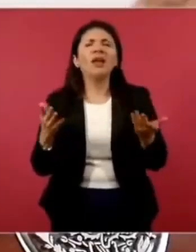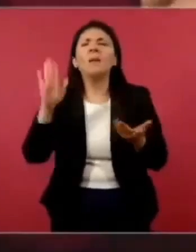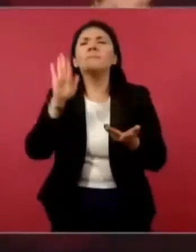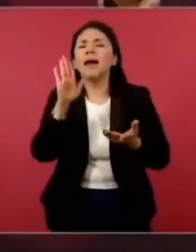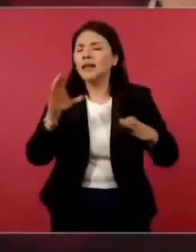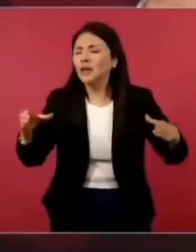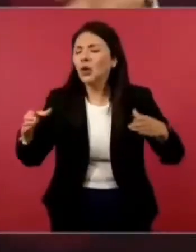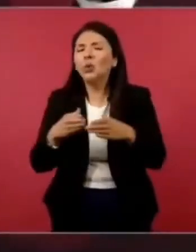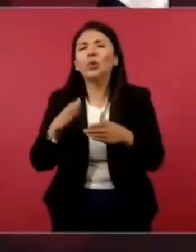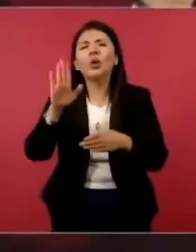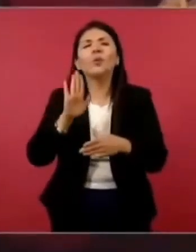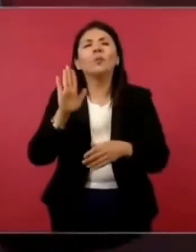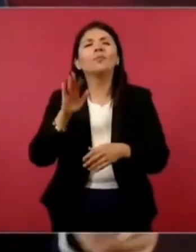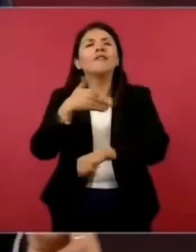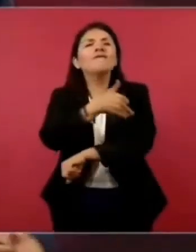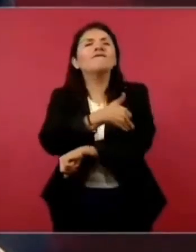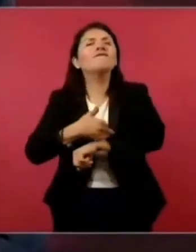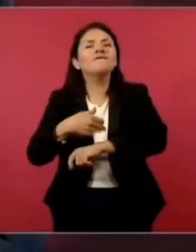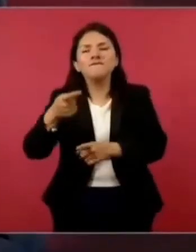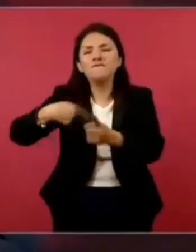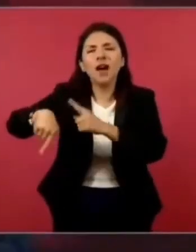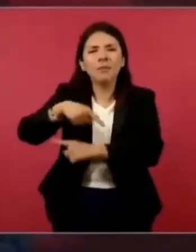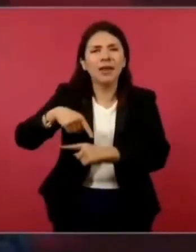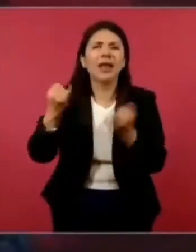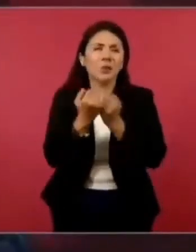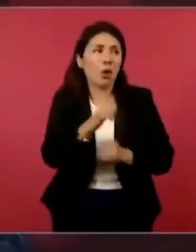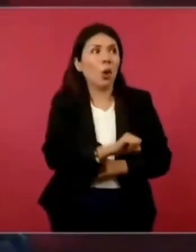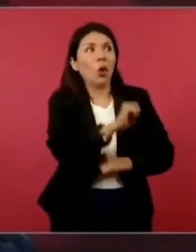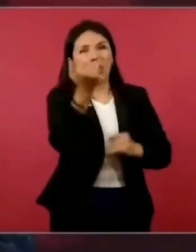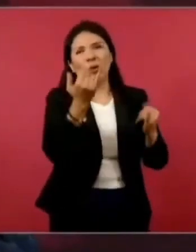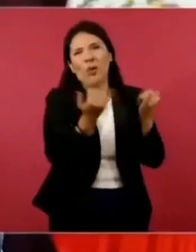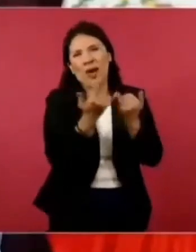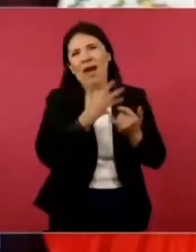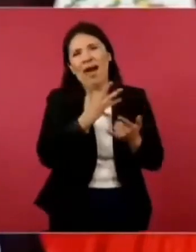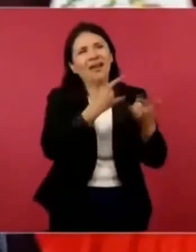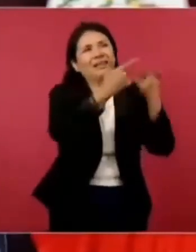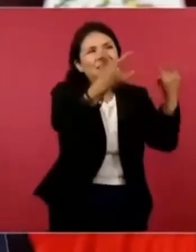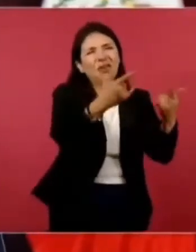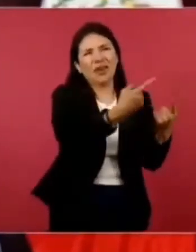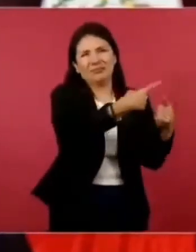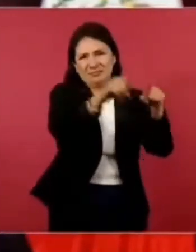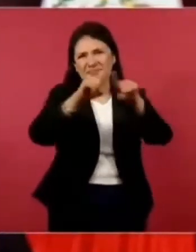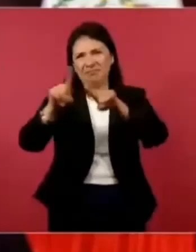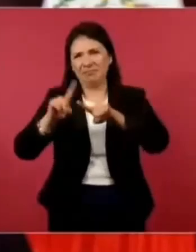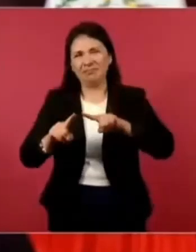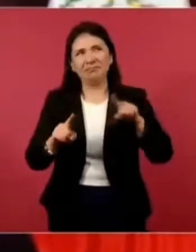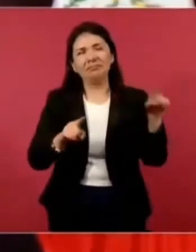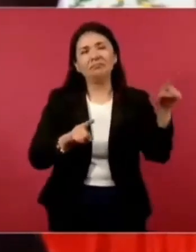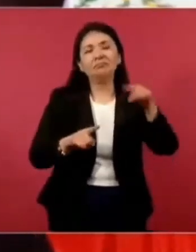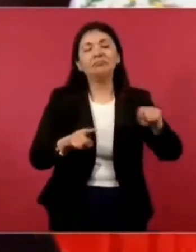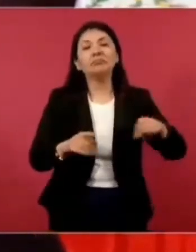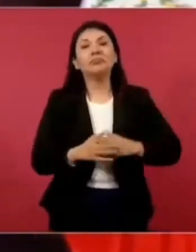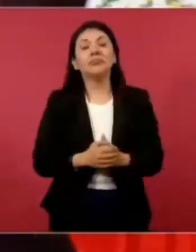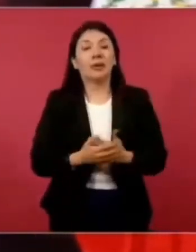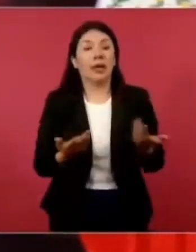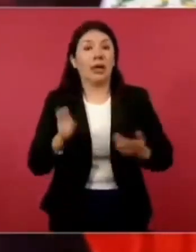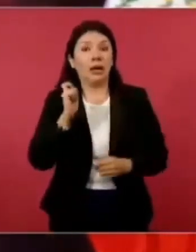tengo otras anécdotas en donde Todos,